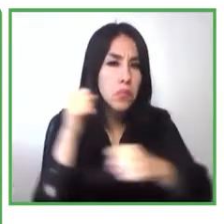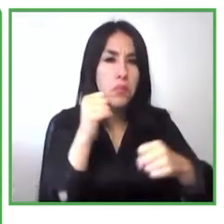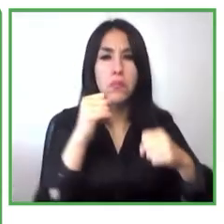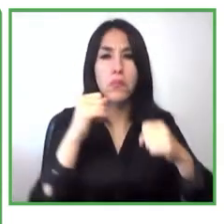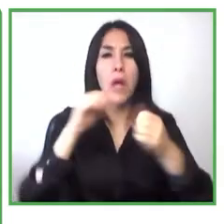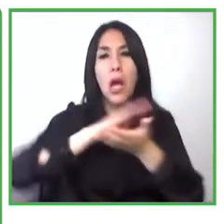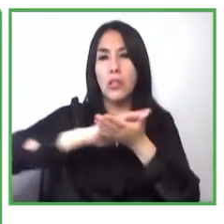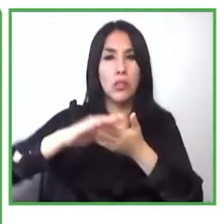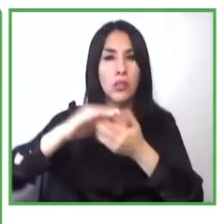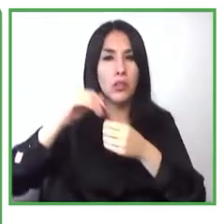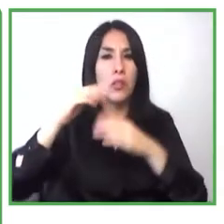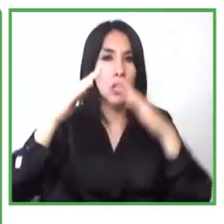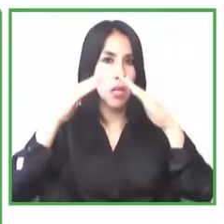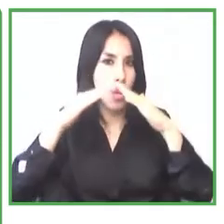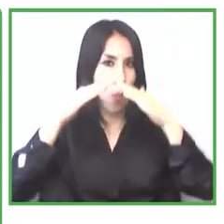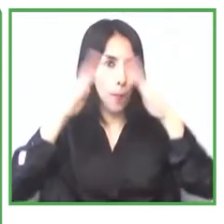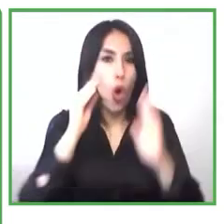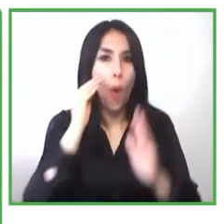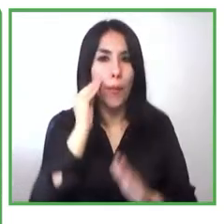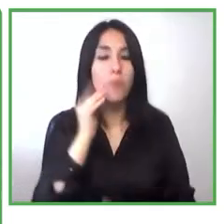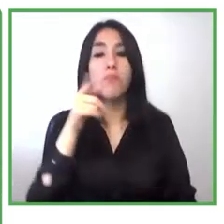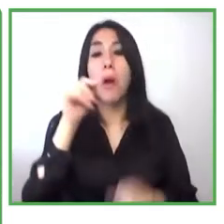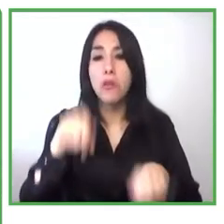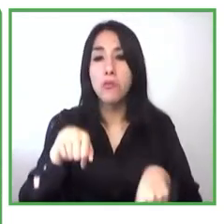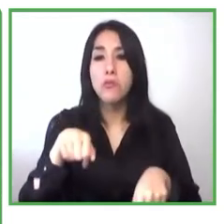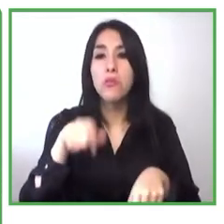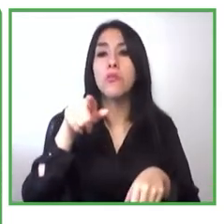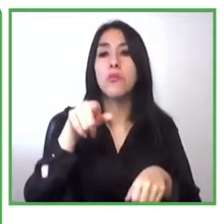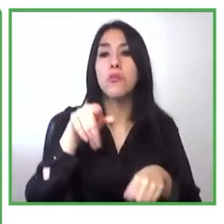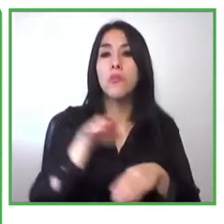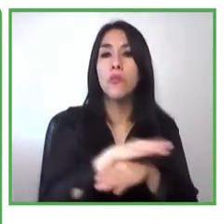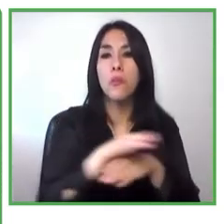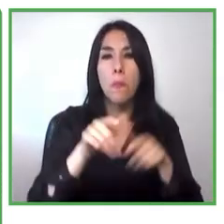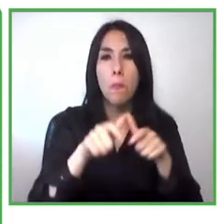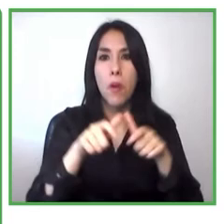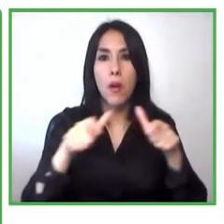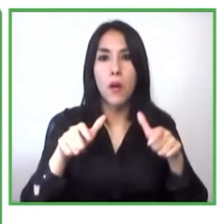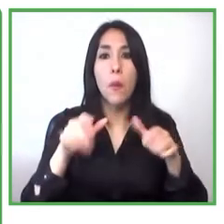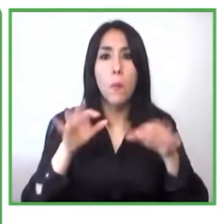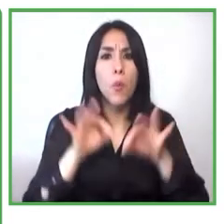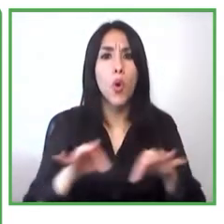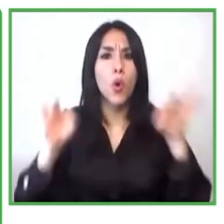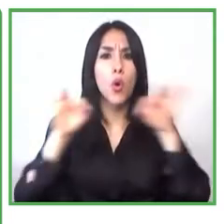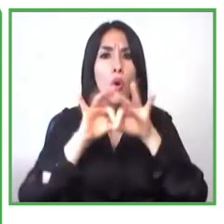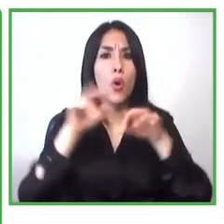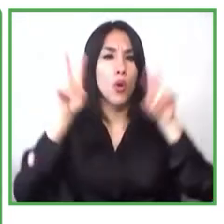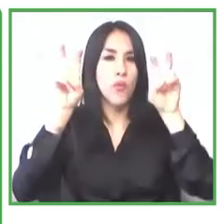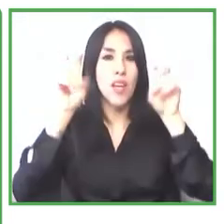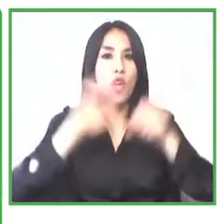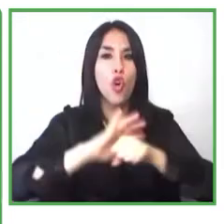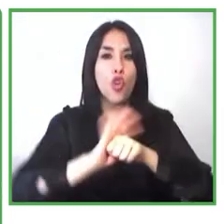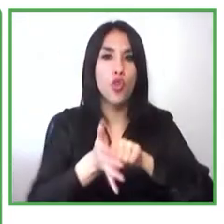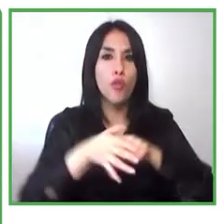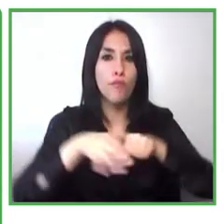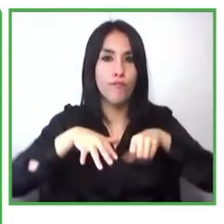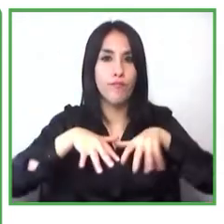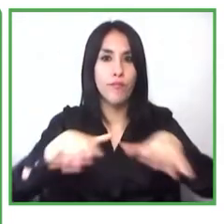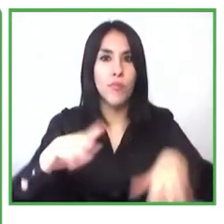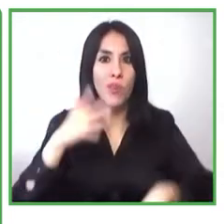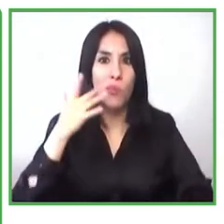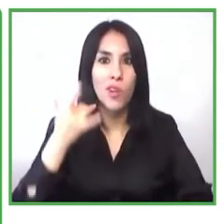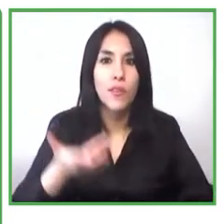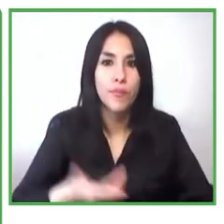tuvo un crecimiento significativo en el marco de la pandemia debido a que su negocio pues fue en